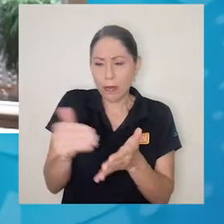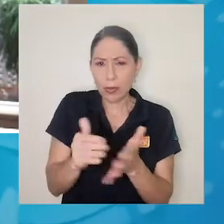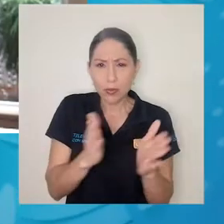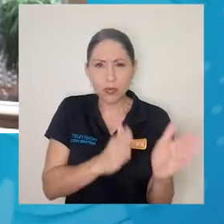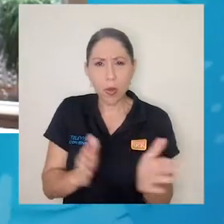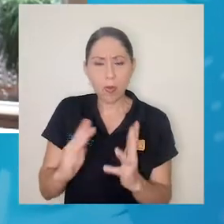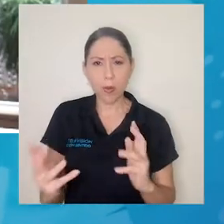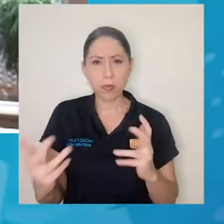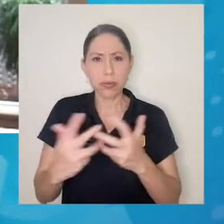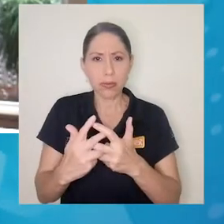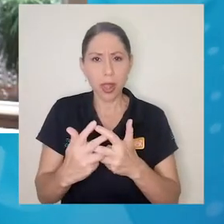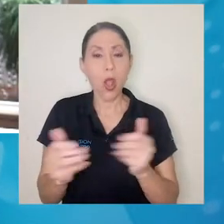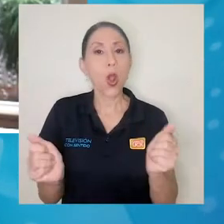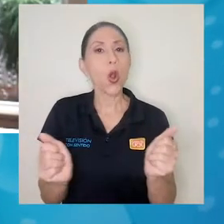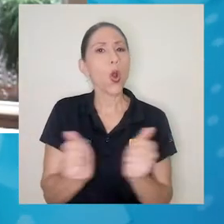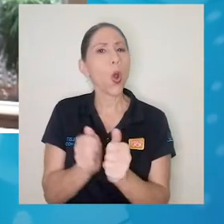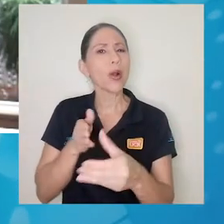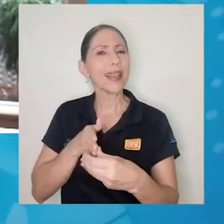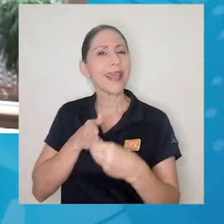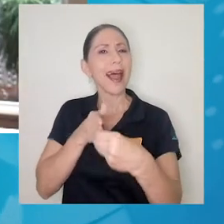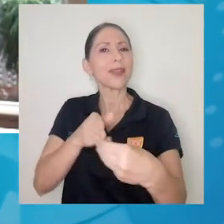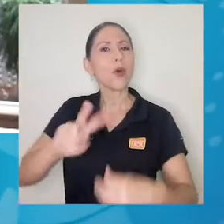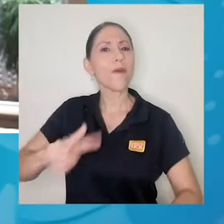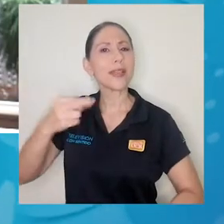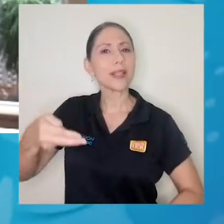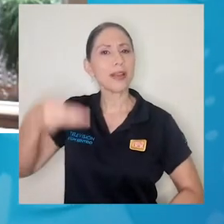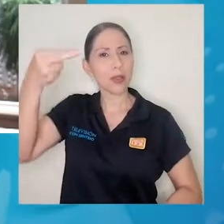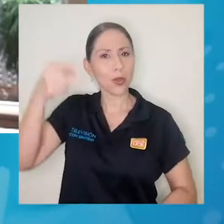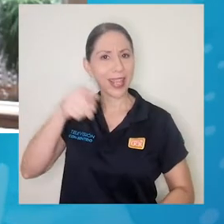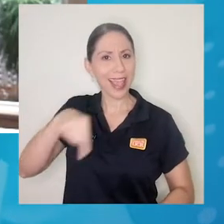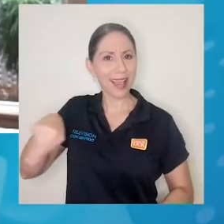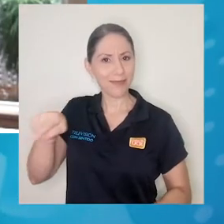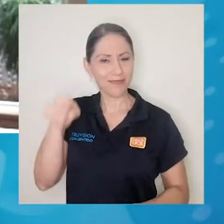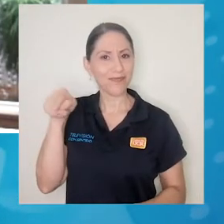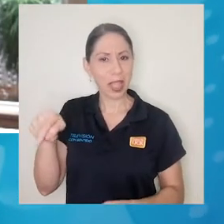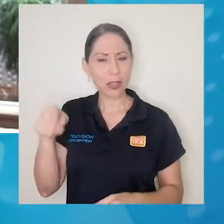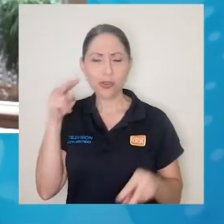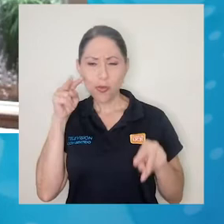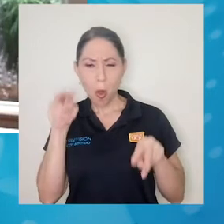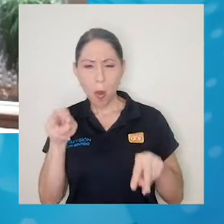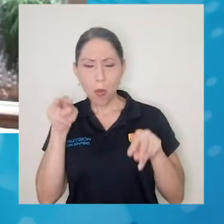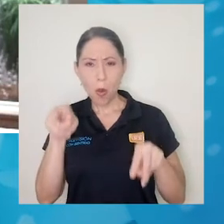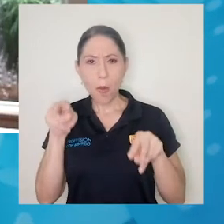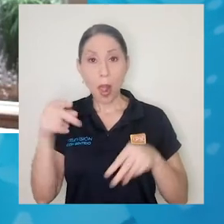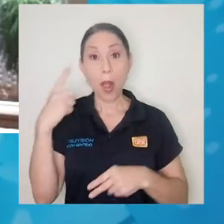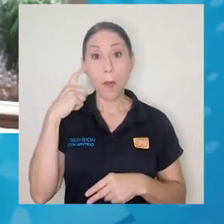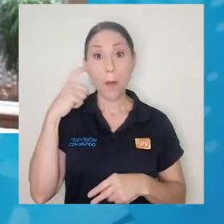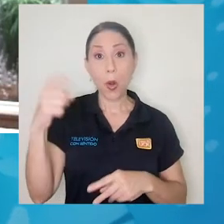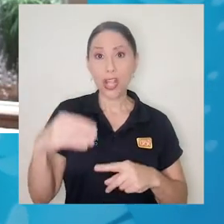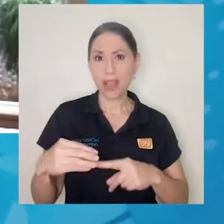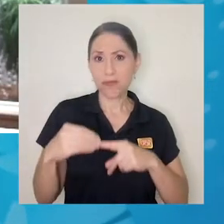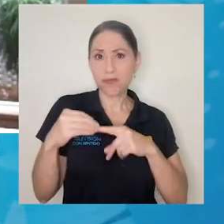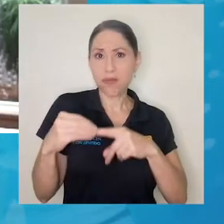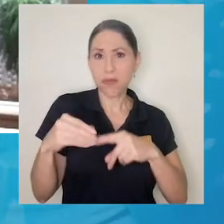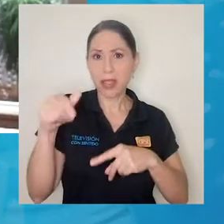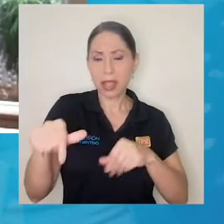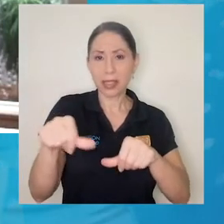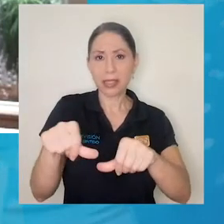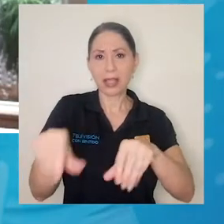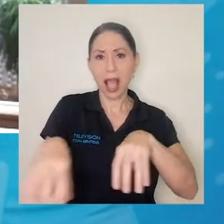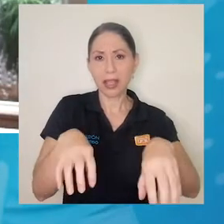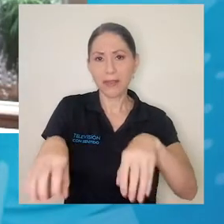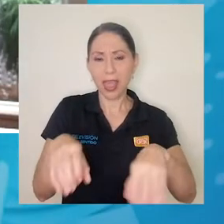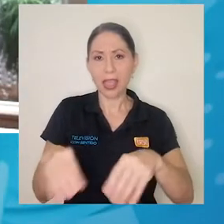liderazgo de la vicerrectoría, desde un direccionamiento de la vicerrectoría, porque el protagonismo de estas